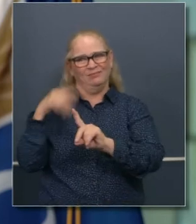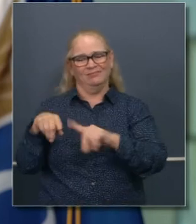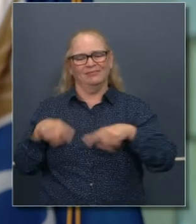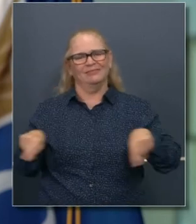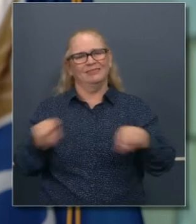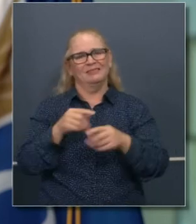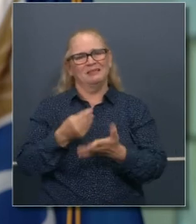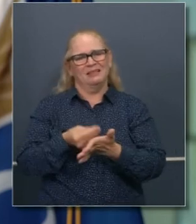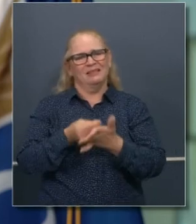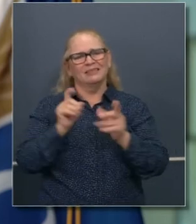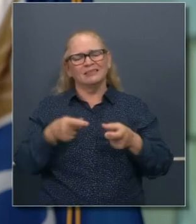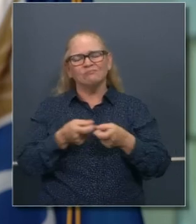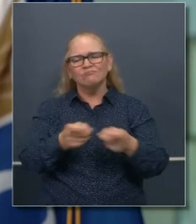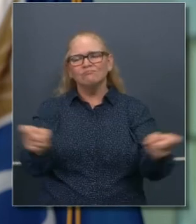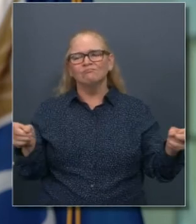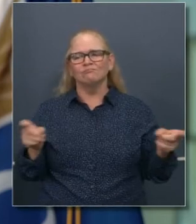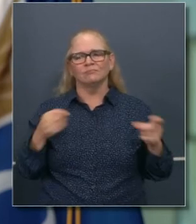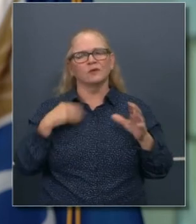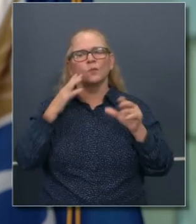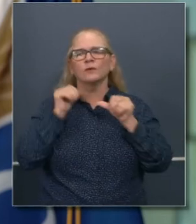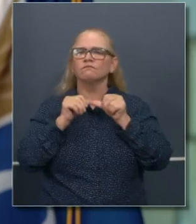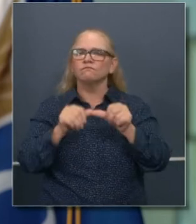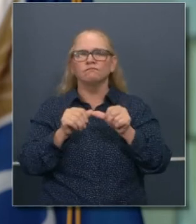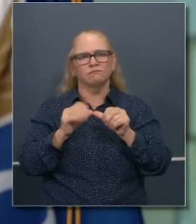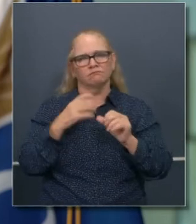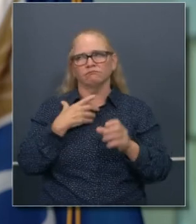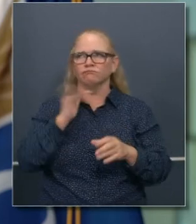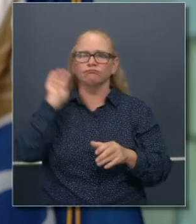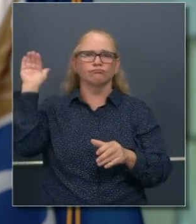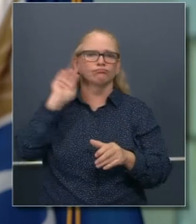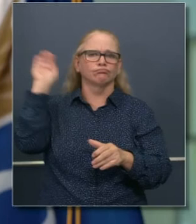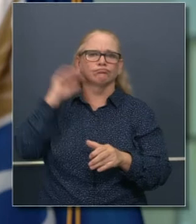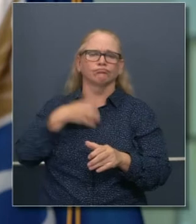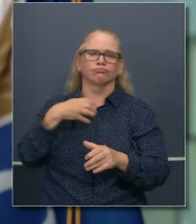que seguiremos haciendo nuestra voz bien clara.